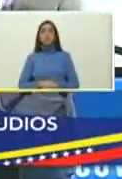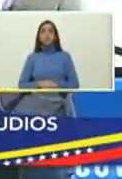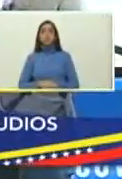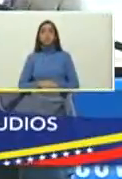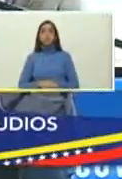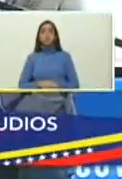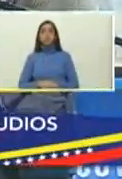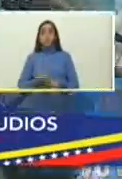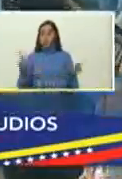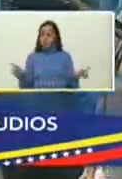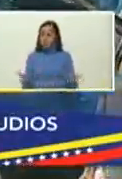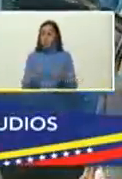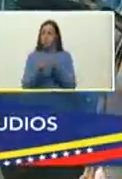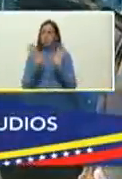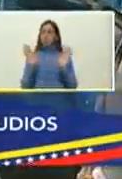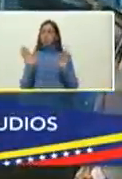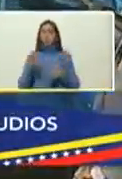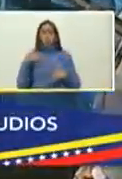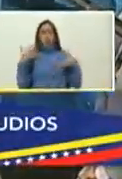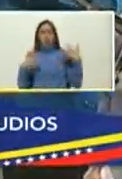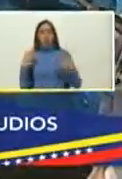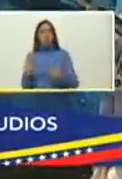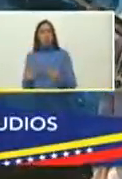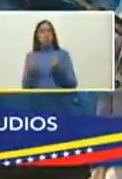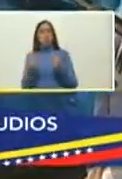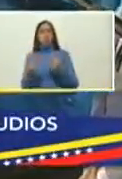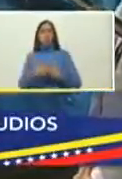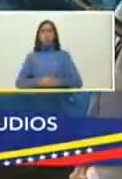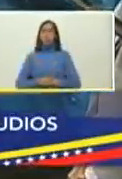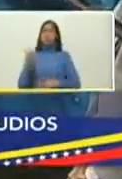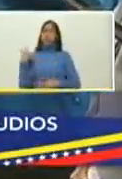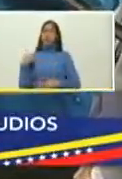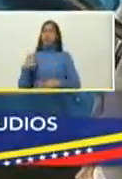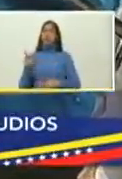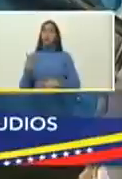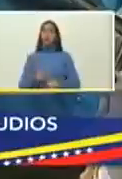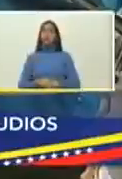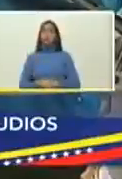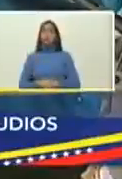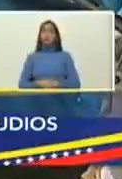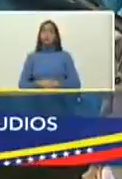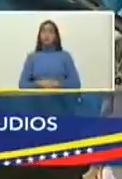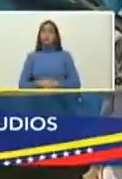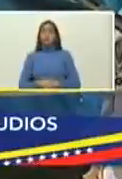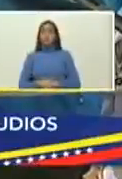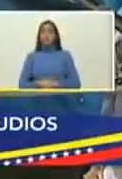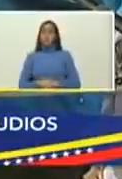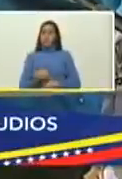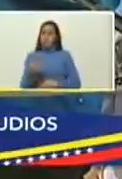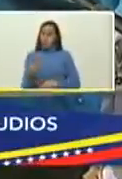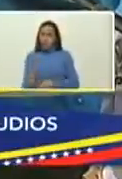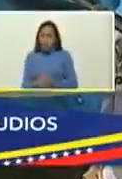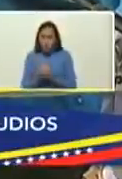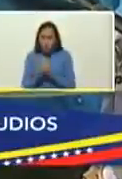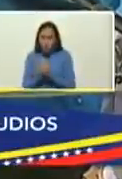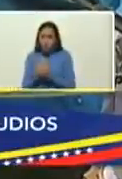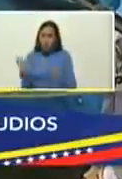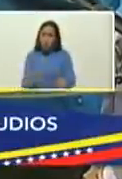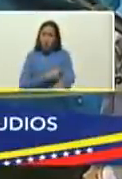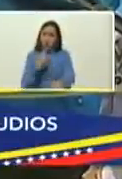igualmente me da mucha alegría tener a un hermano escritor